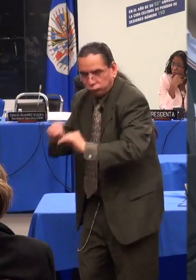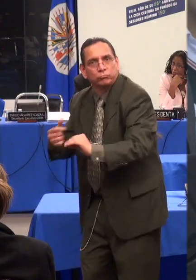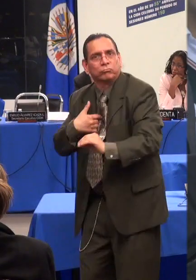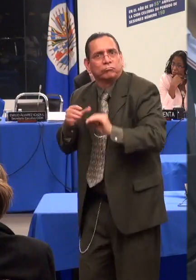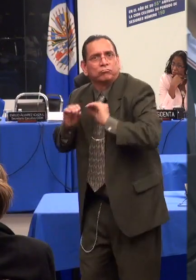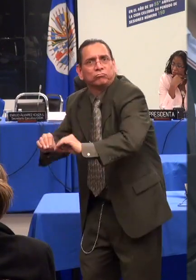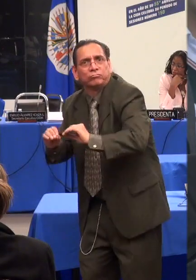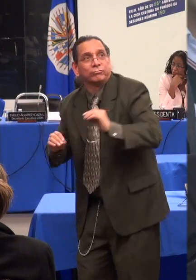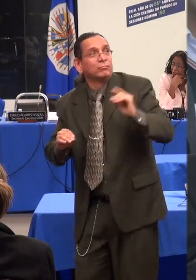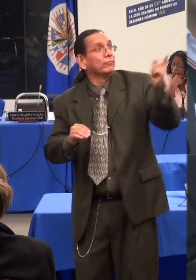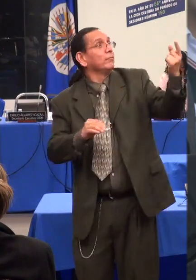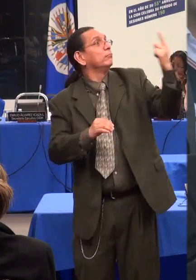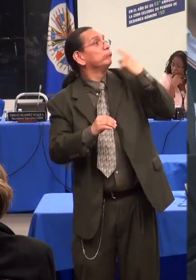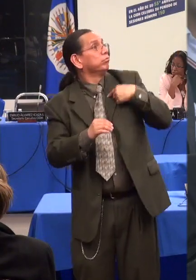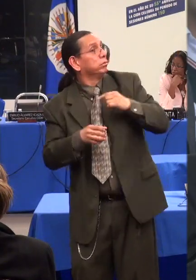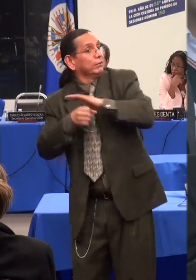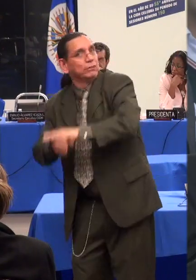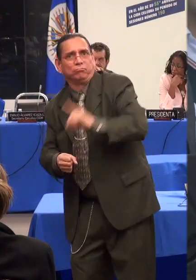falopio.